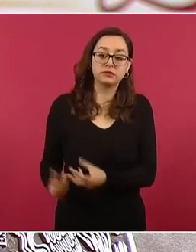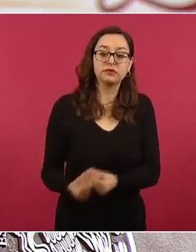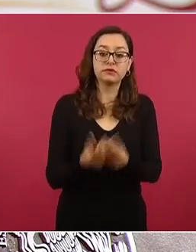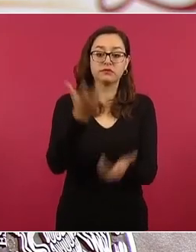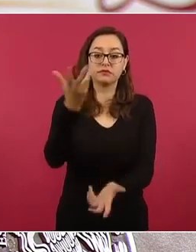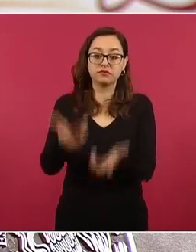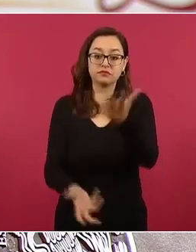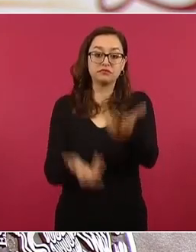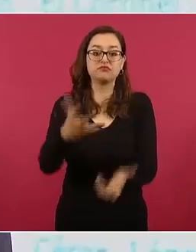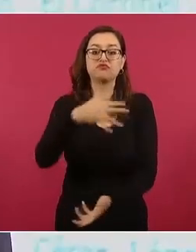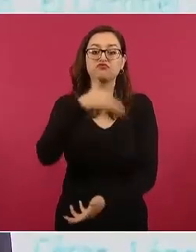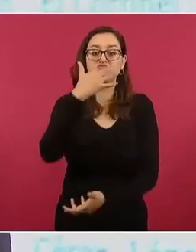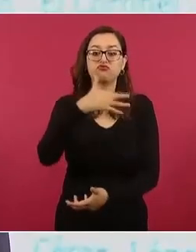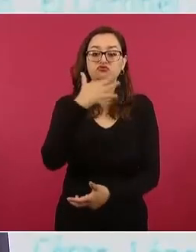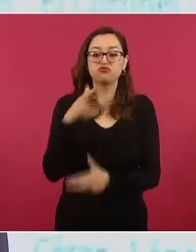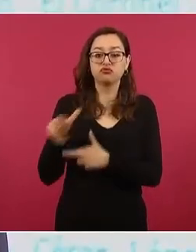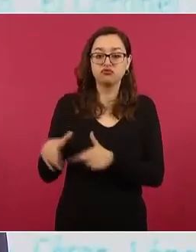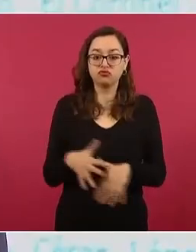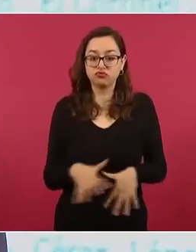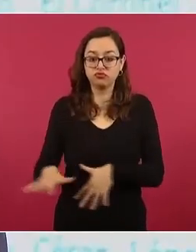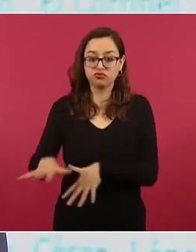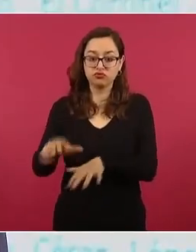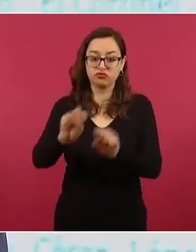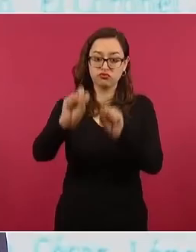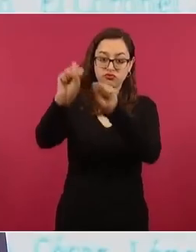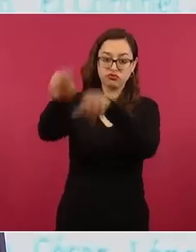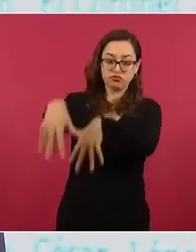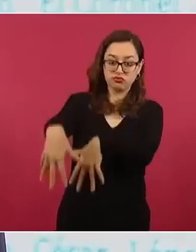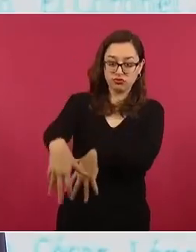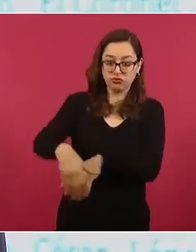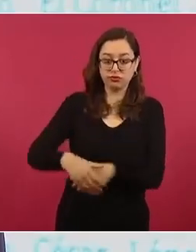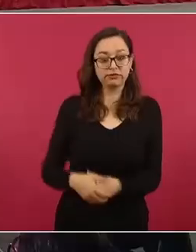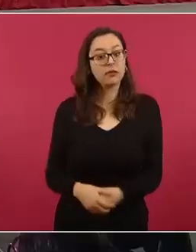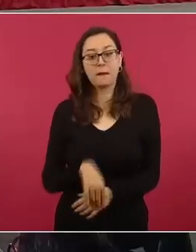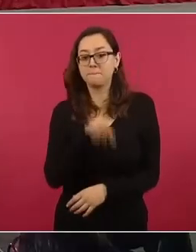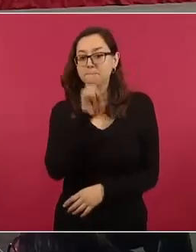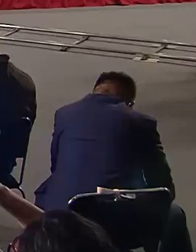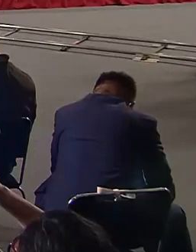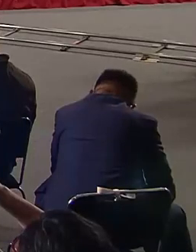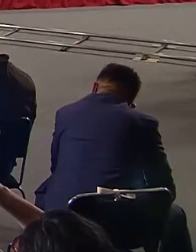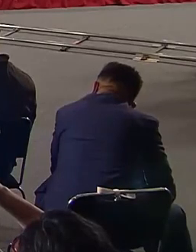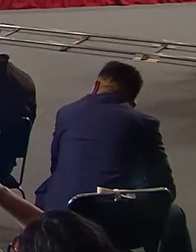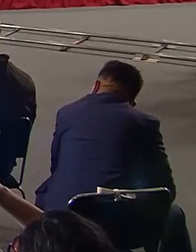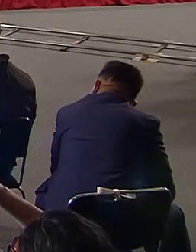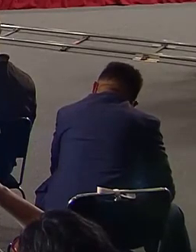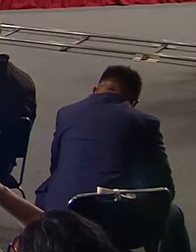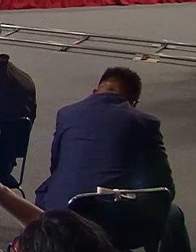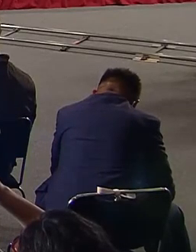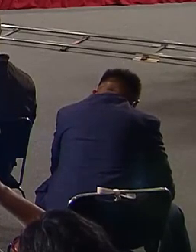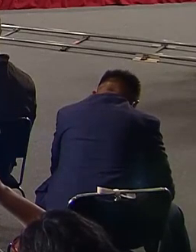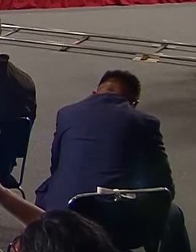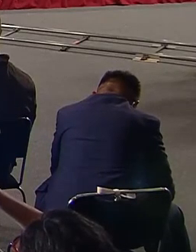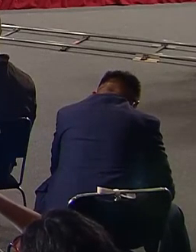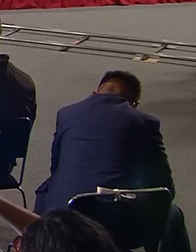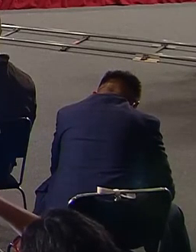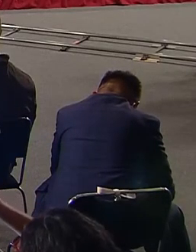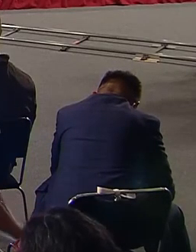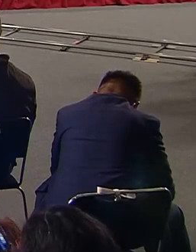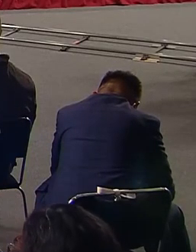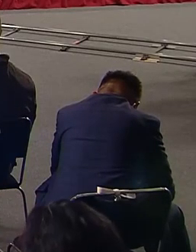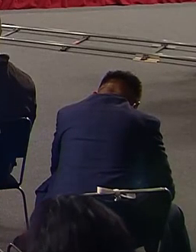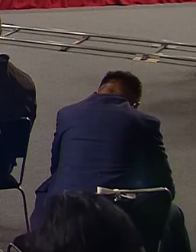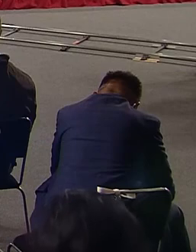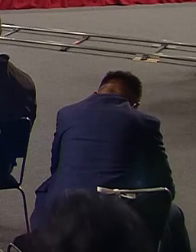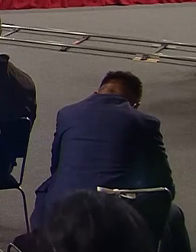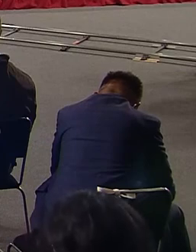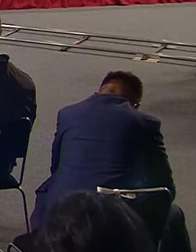y desparcidos sus restos en el río San Juan, lo cual no es cierto, porque en muchos de los